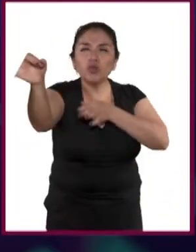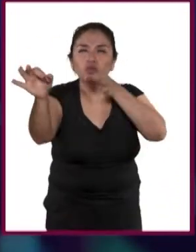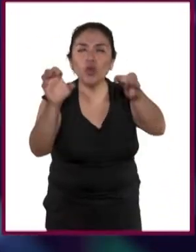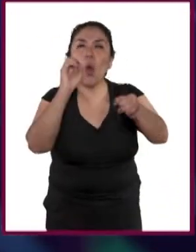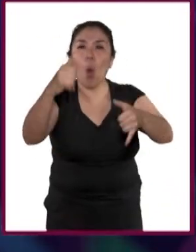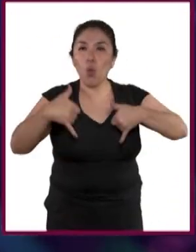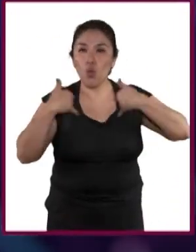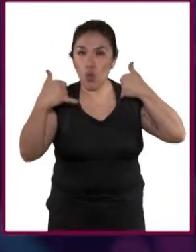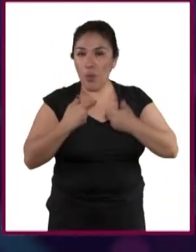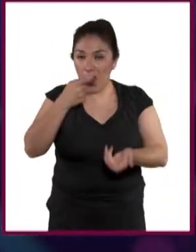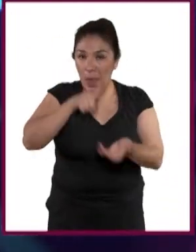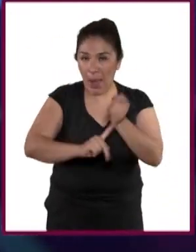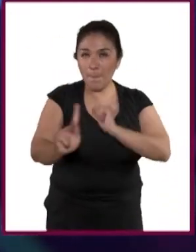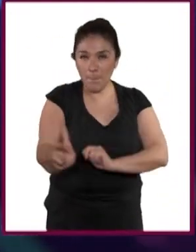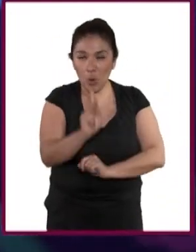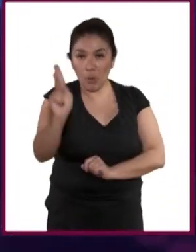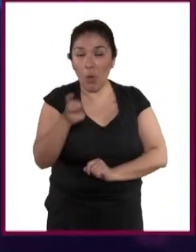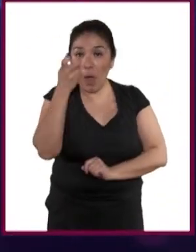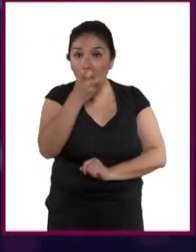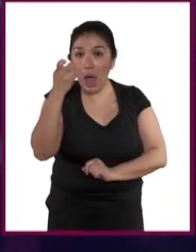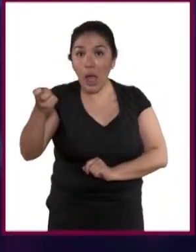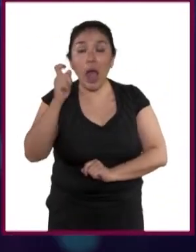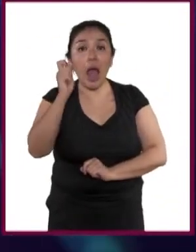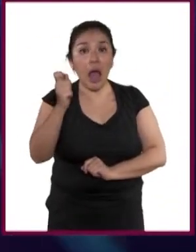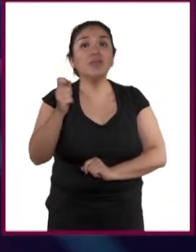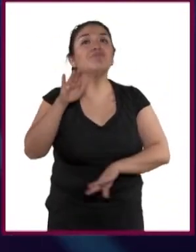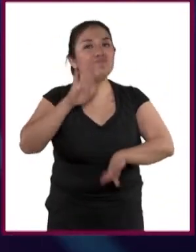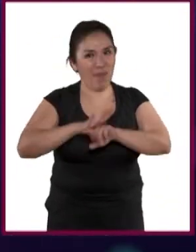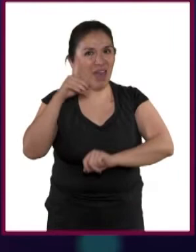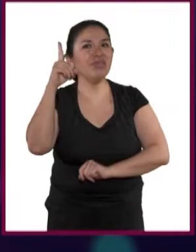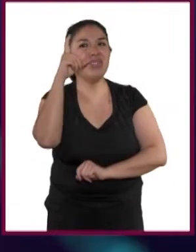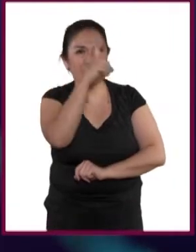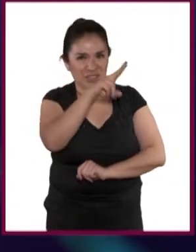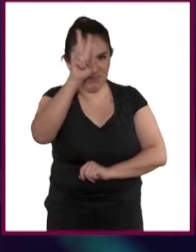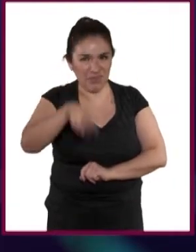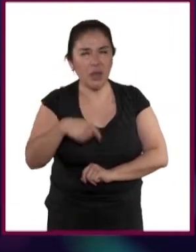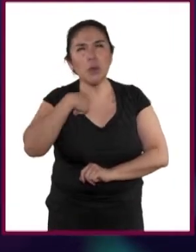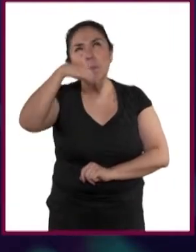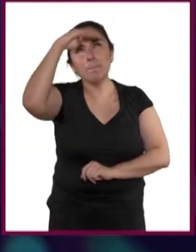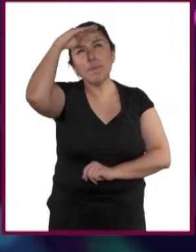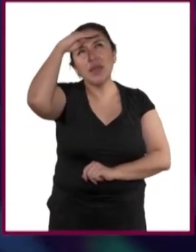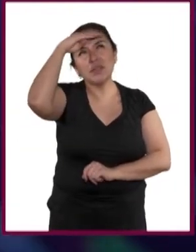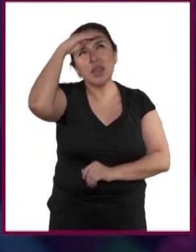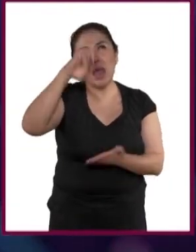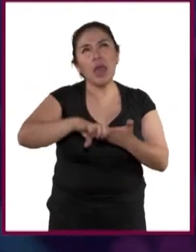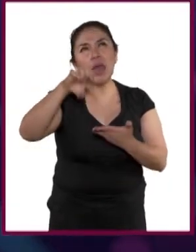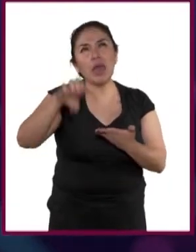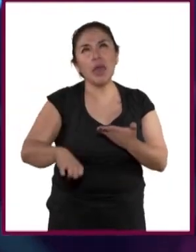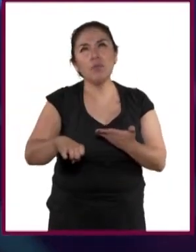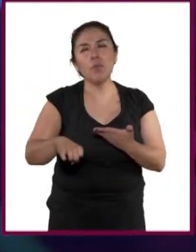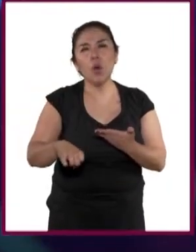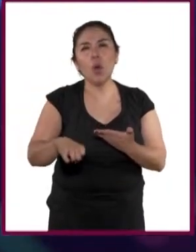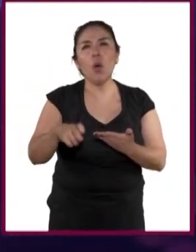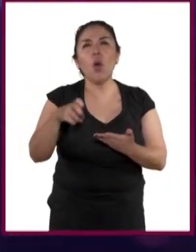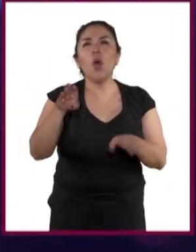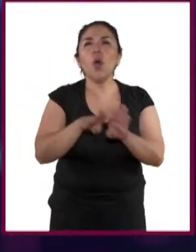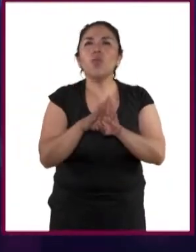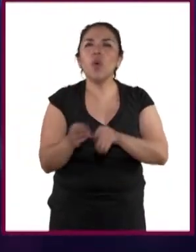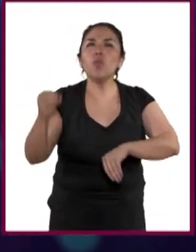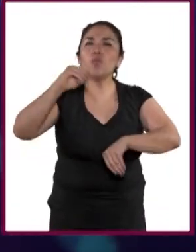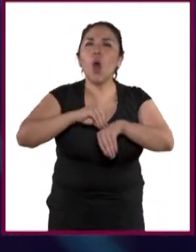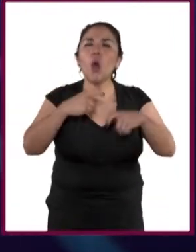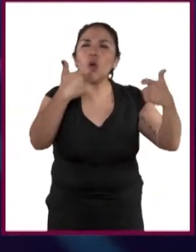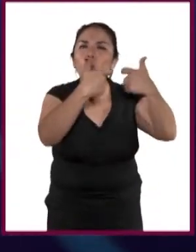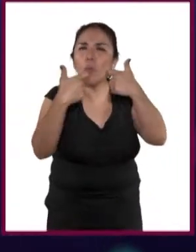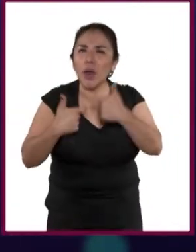mundo juvenil en el ámbito rural, pues es una situación mucho más complicada. Estoy pensando, por ejemplo, en la conformación de cooperativas.